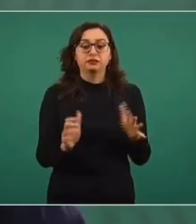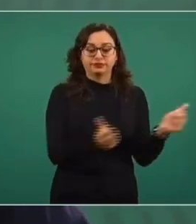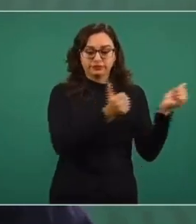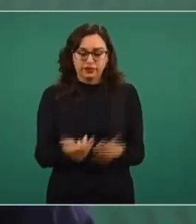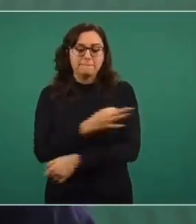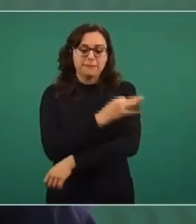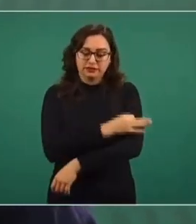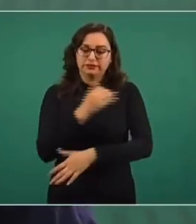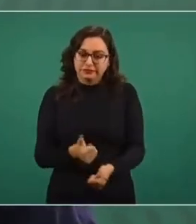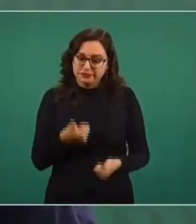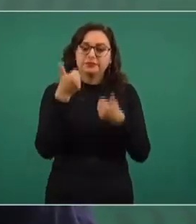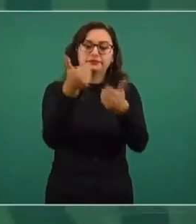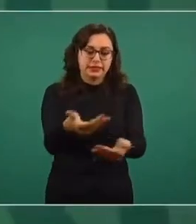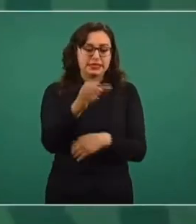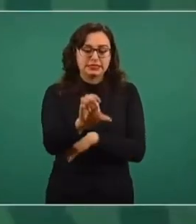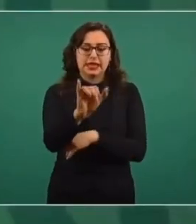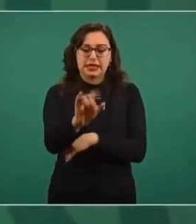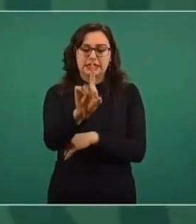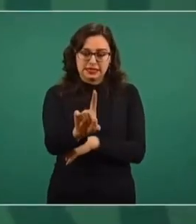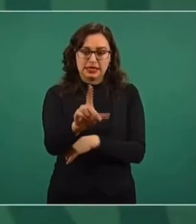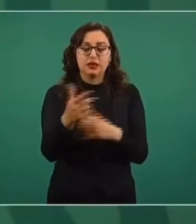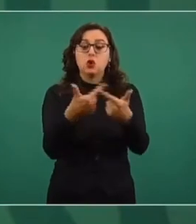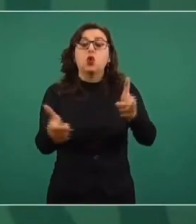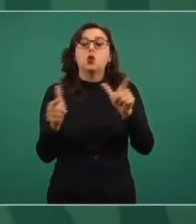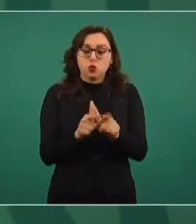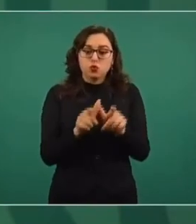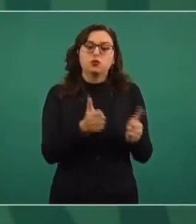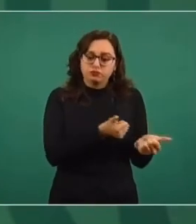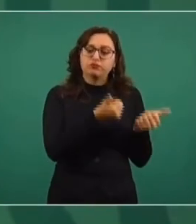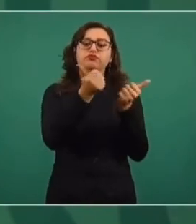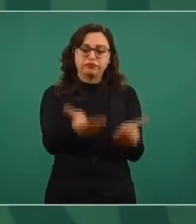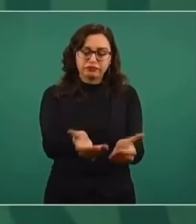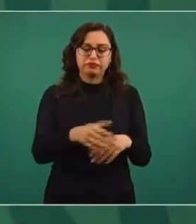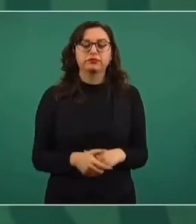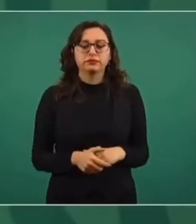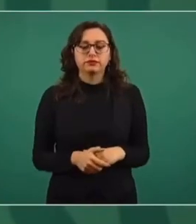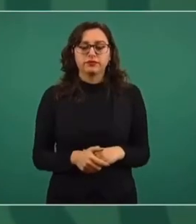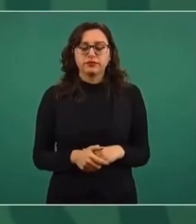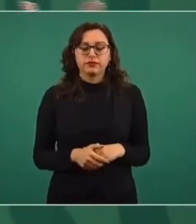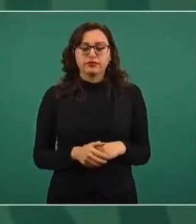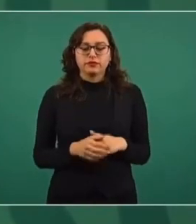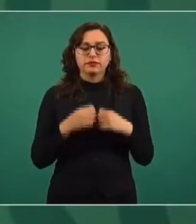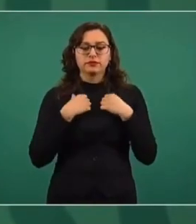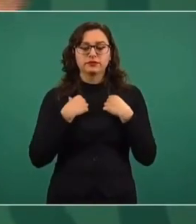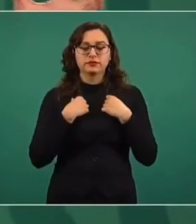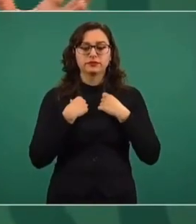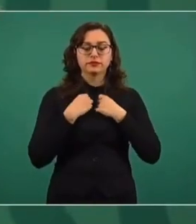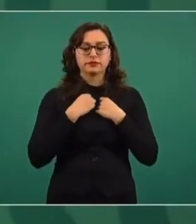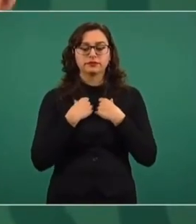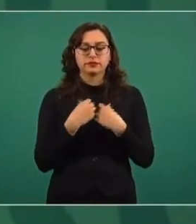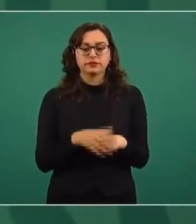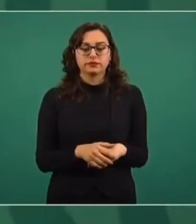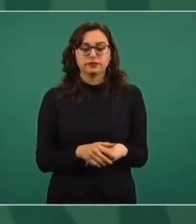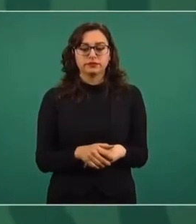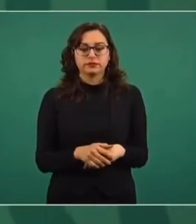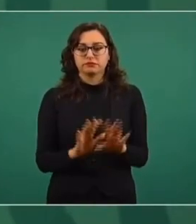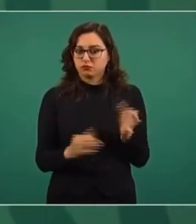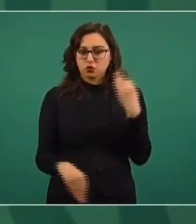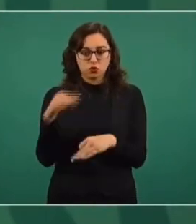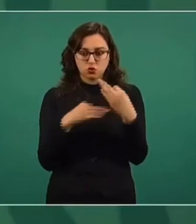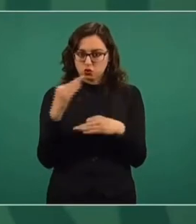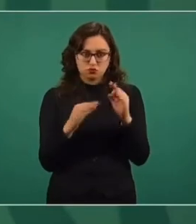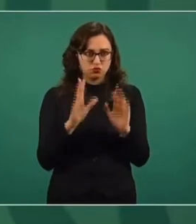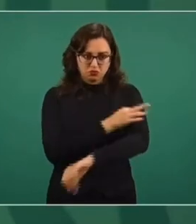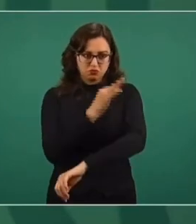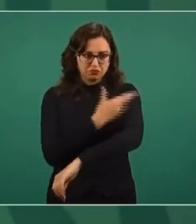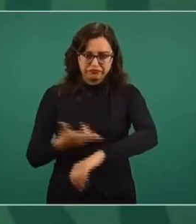al centro integrador, llega la vacuna con el sistema de transportación de